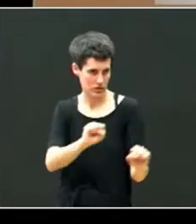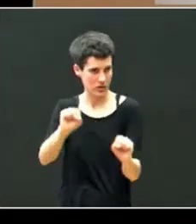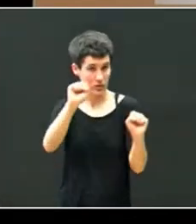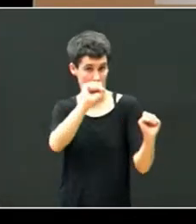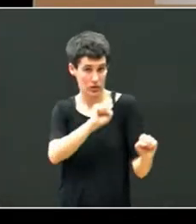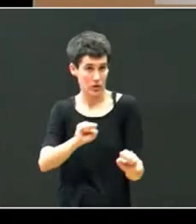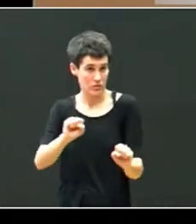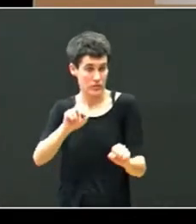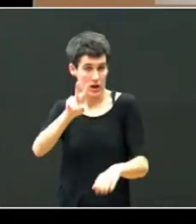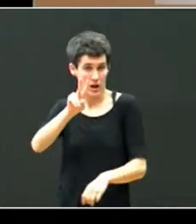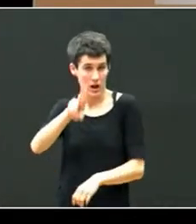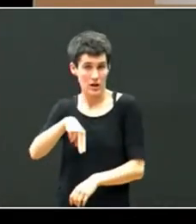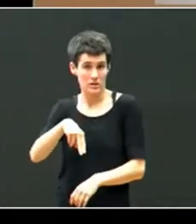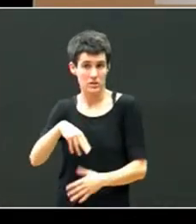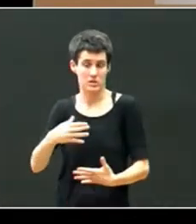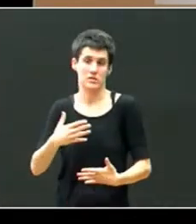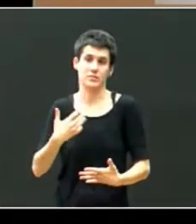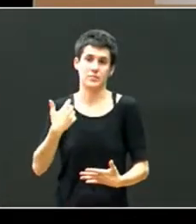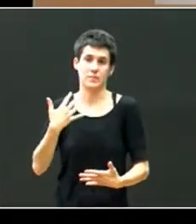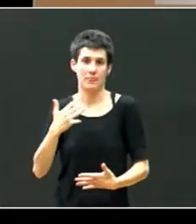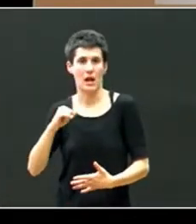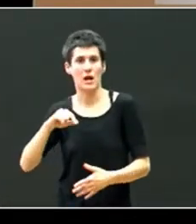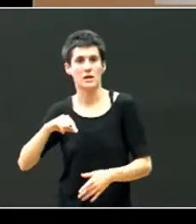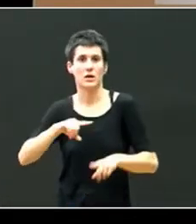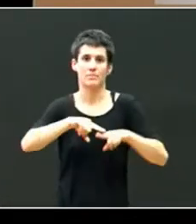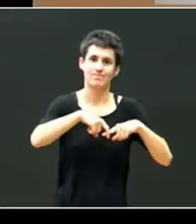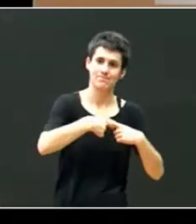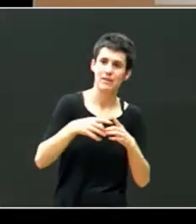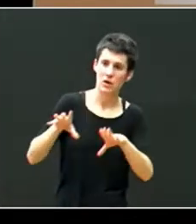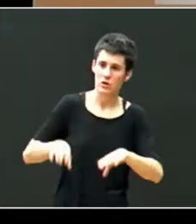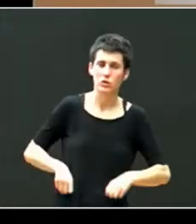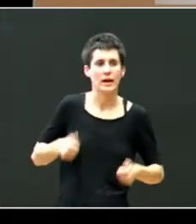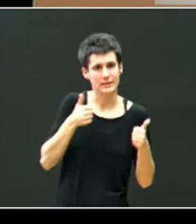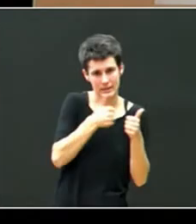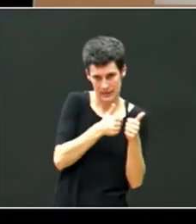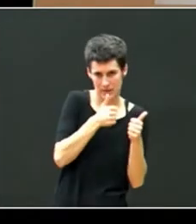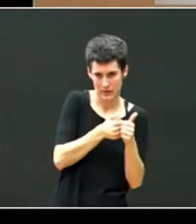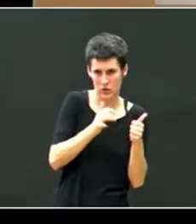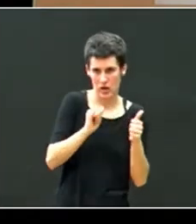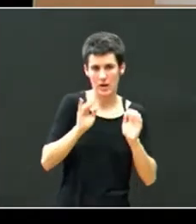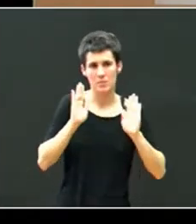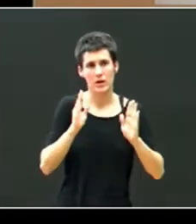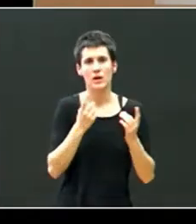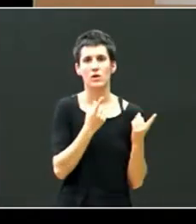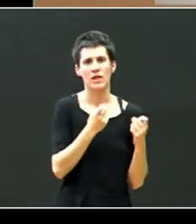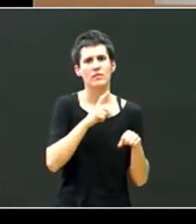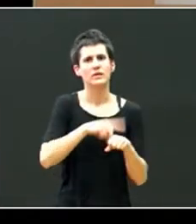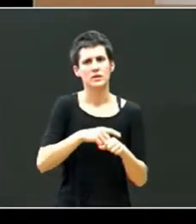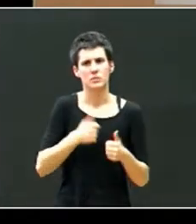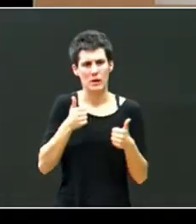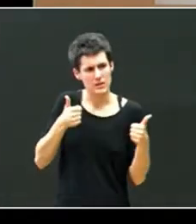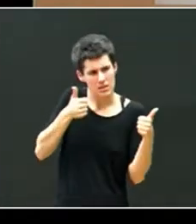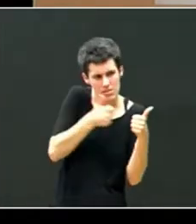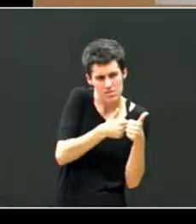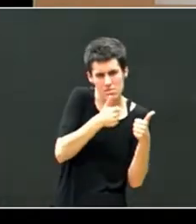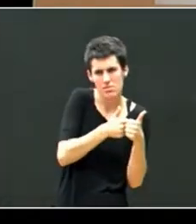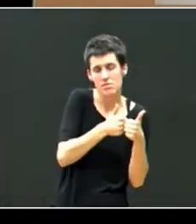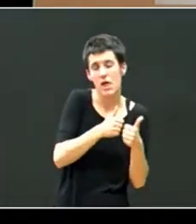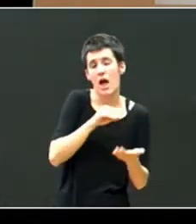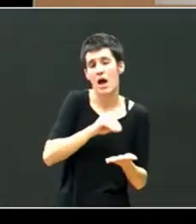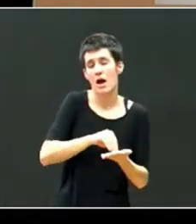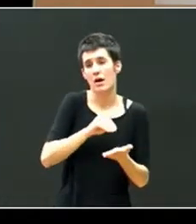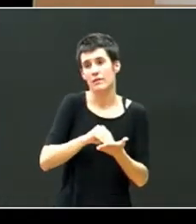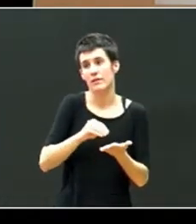y ya se hace en acogimiento familiar estos seguimientos aumentar la calidad y cantidad de tiempo ya sé que chocamos muchas veces con